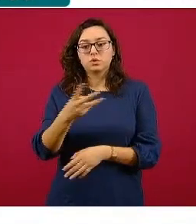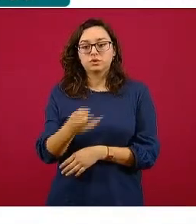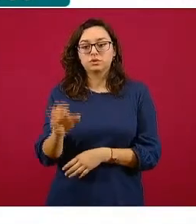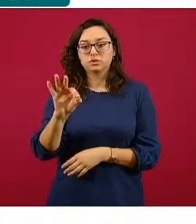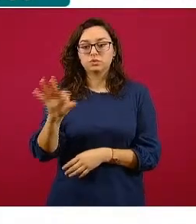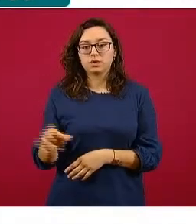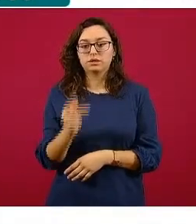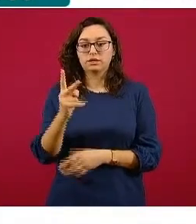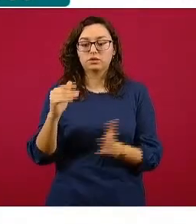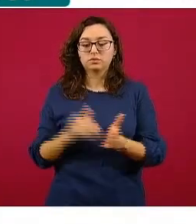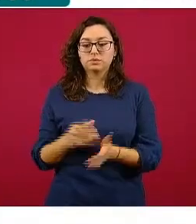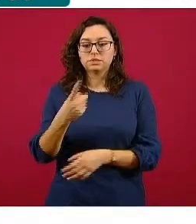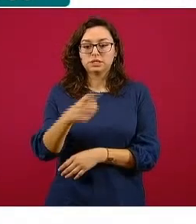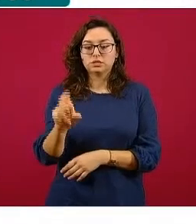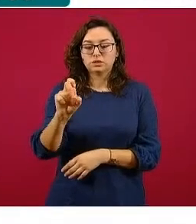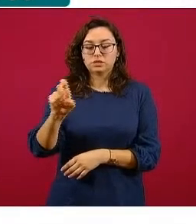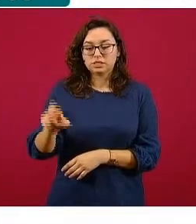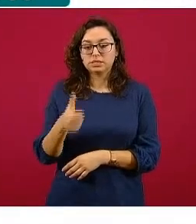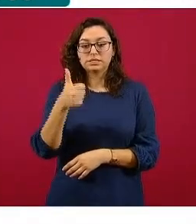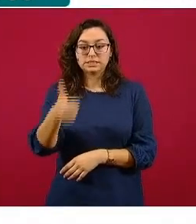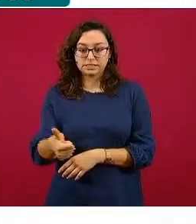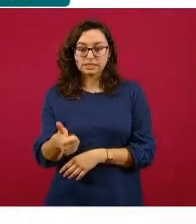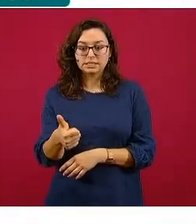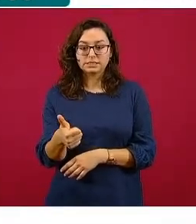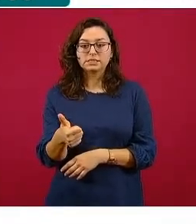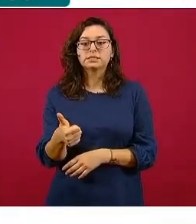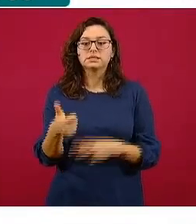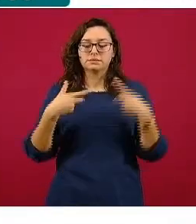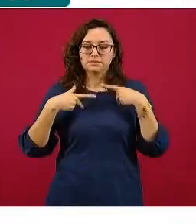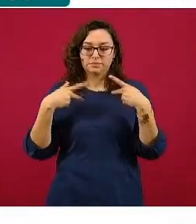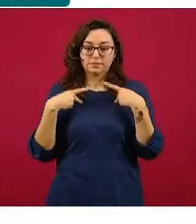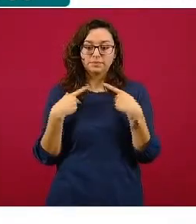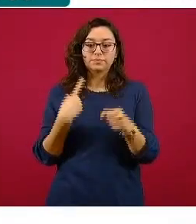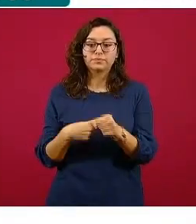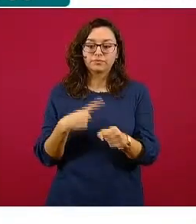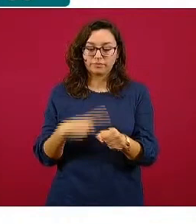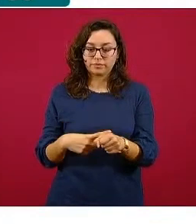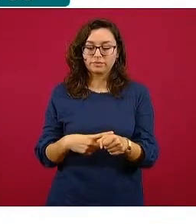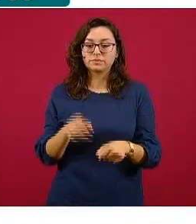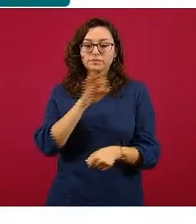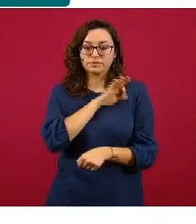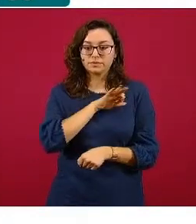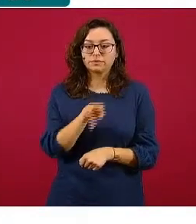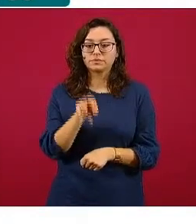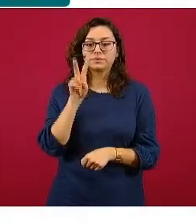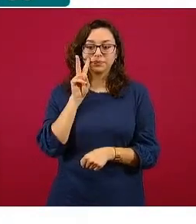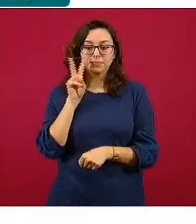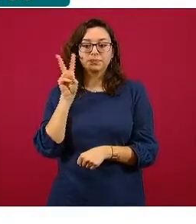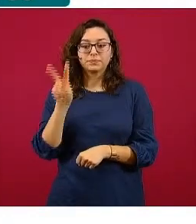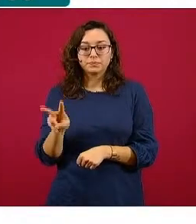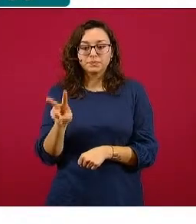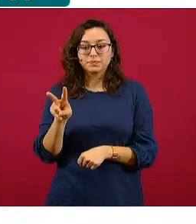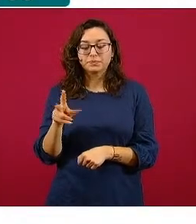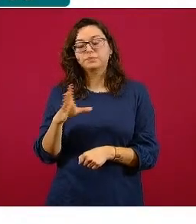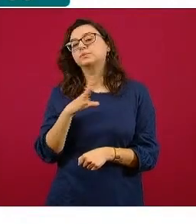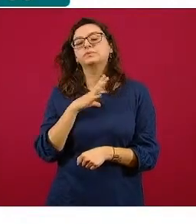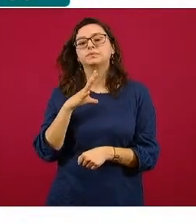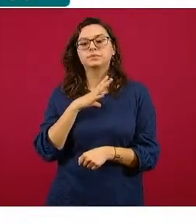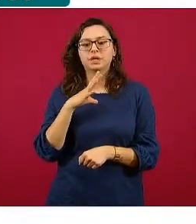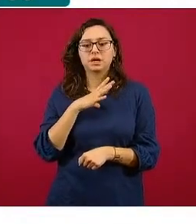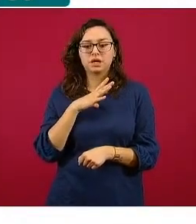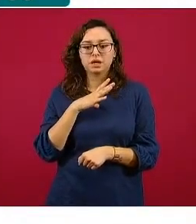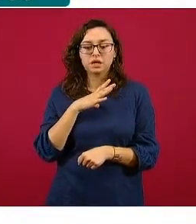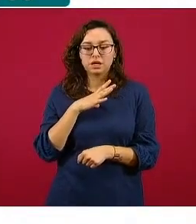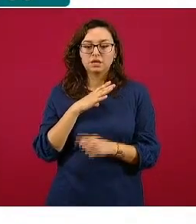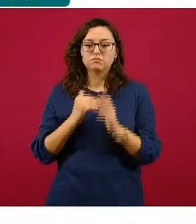mil 136 para la estimación del día de hoy y si vemos este comportamiento pues bueno mantiene todavía la tendencia